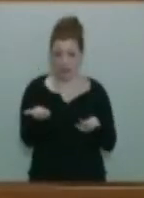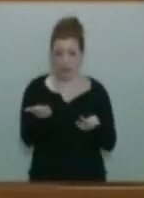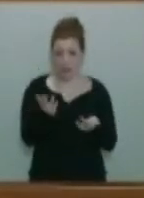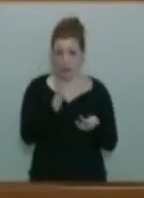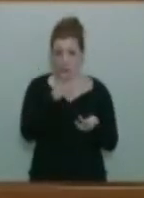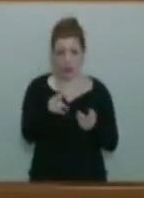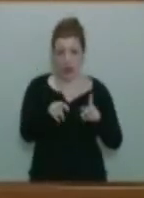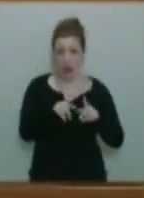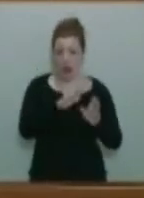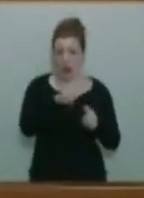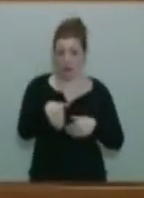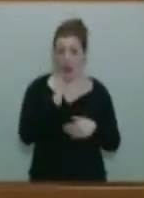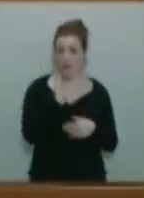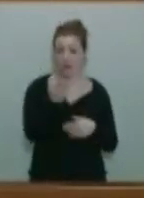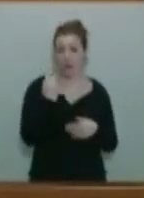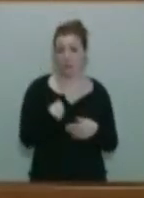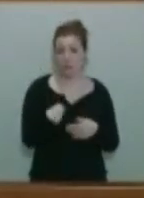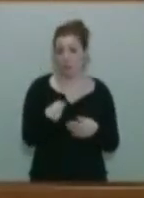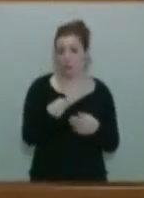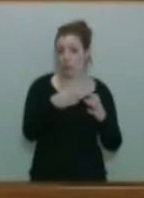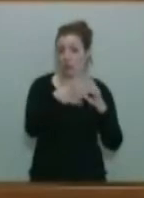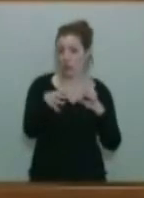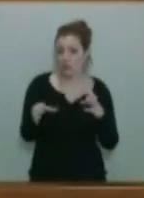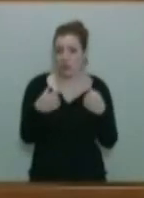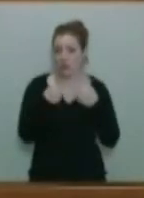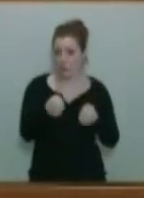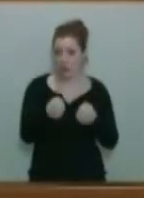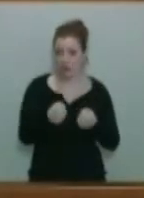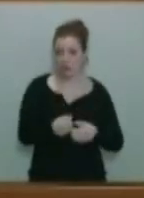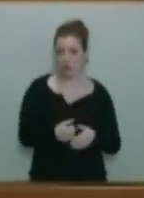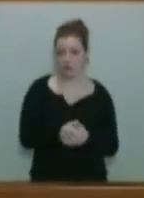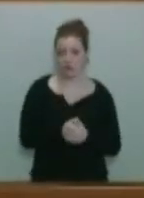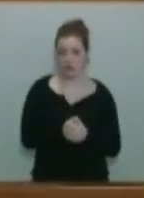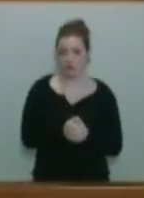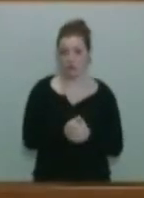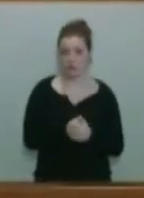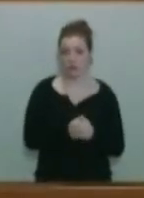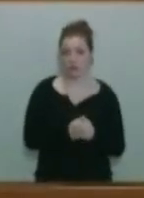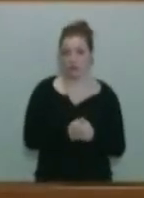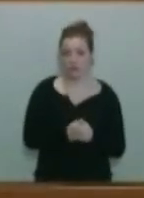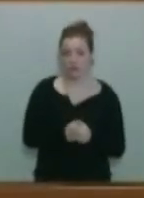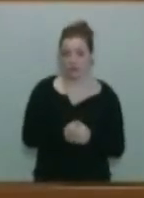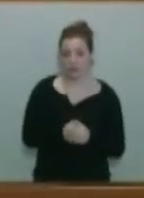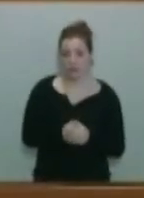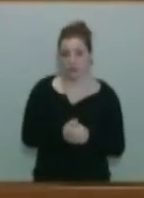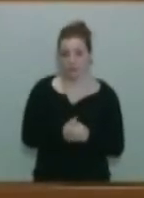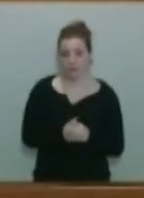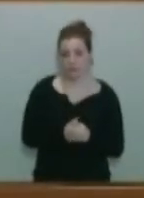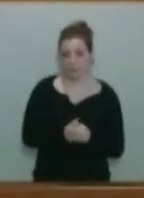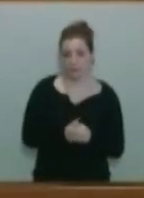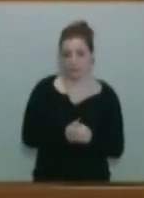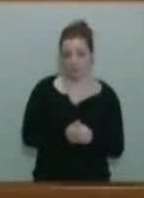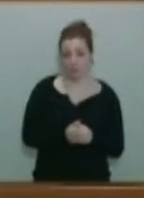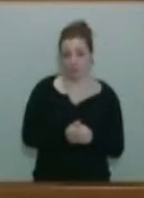esa teoría de la división de poderes. Y, hombre, sinceramente, con lo que estamos conociendo, claro, me parece que inciden ustedes en algo que,